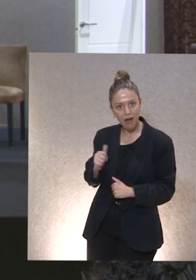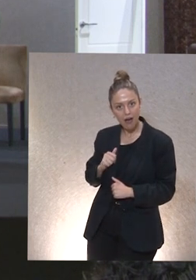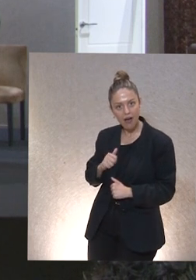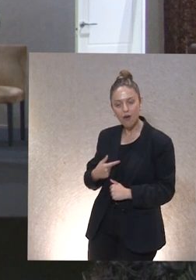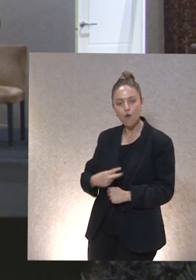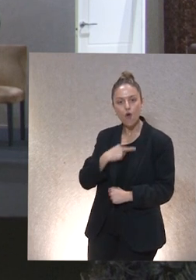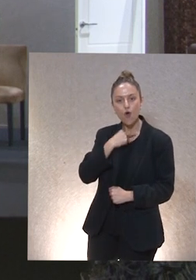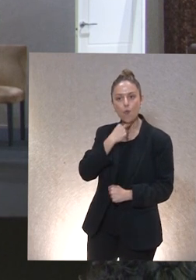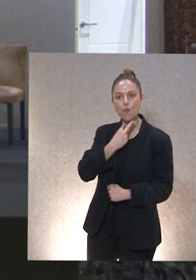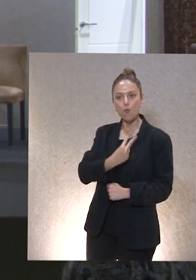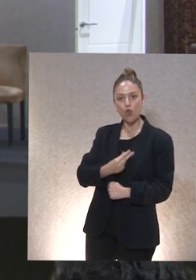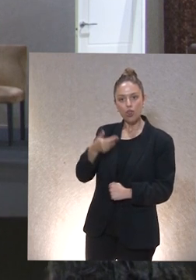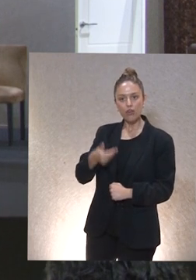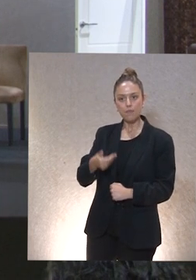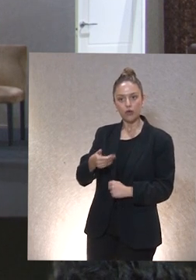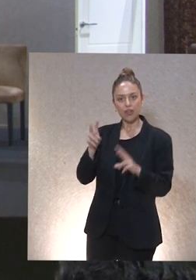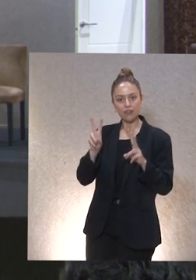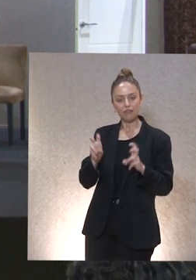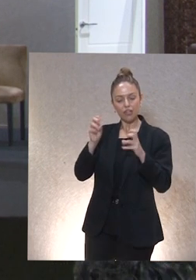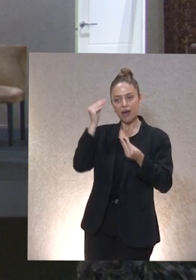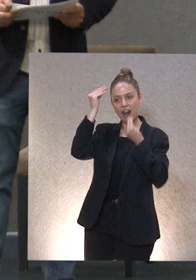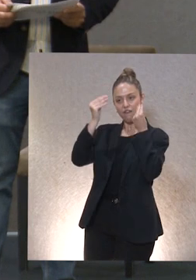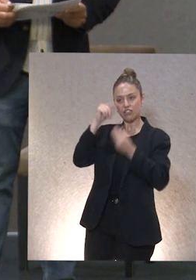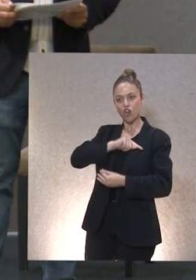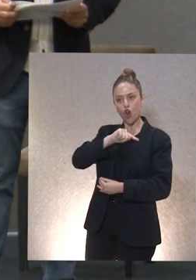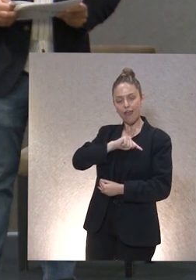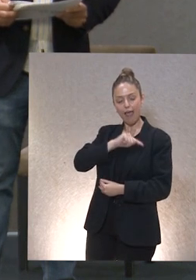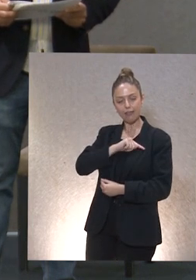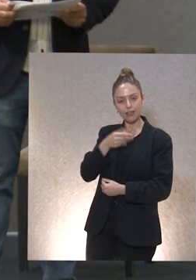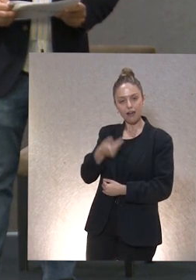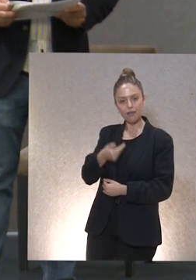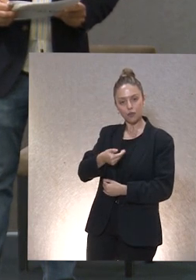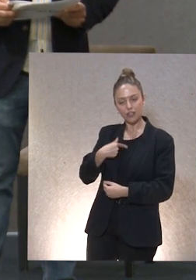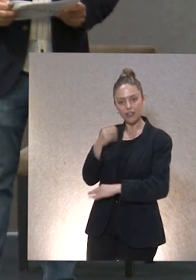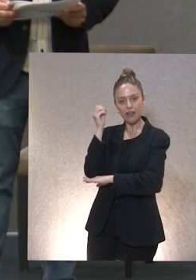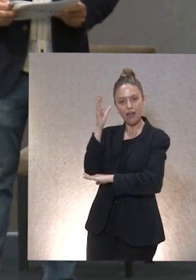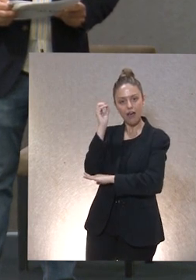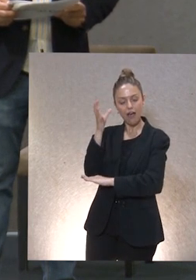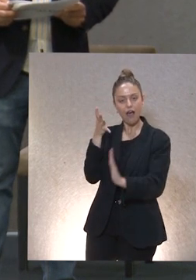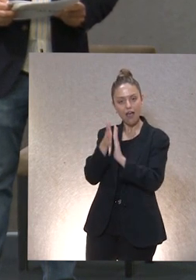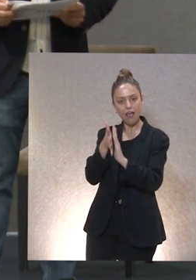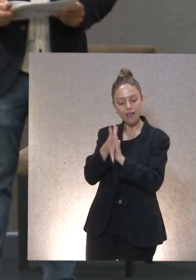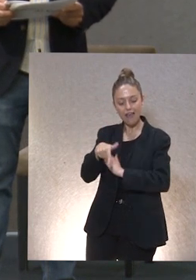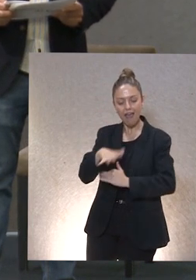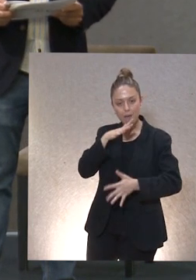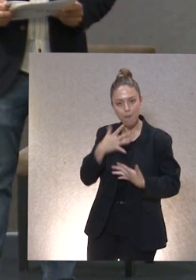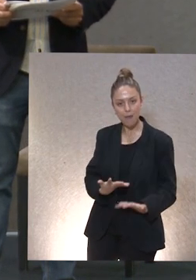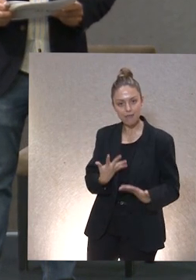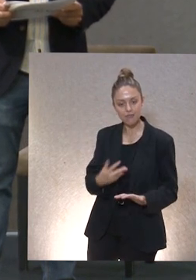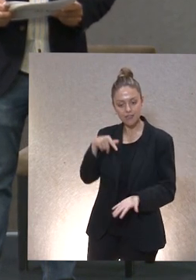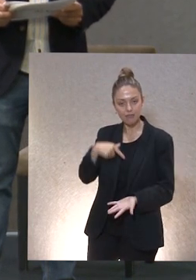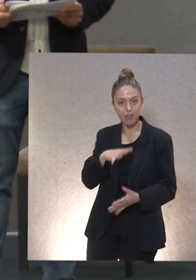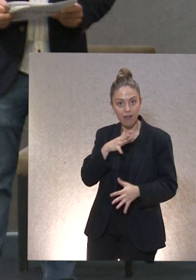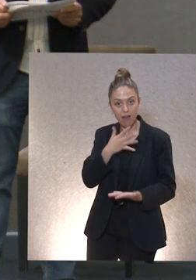realmente reconocidas en el campo de la reflexión ética y que nos van a hablar sobre el presente y sobre el futuro de